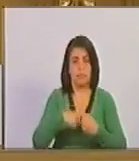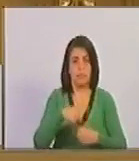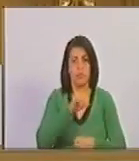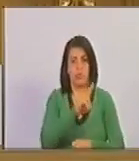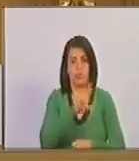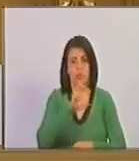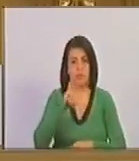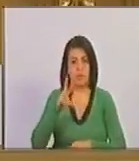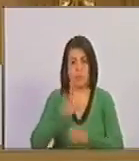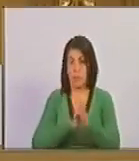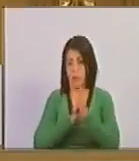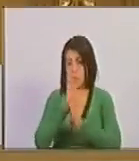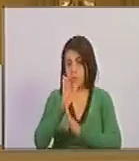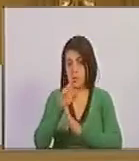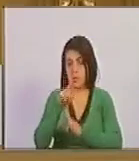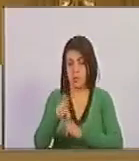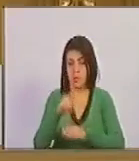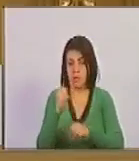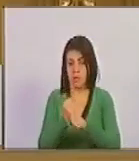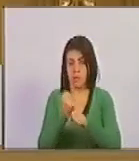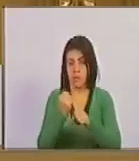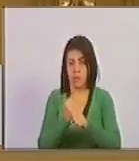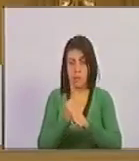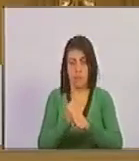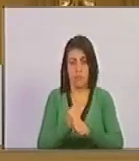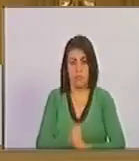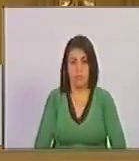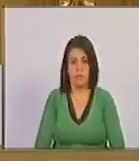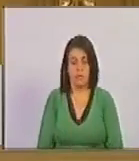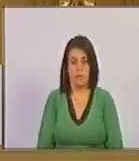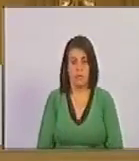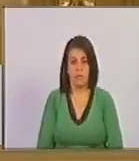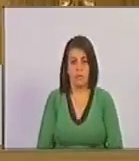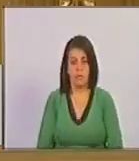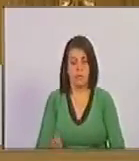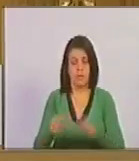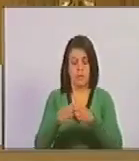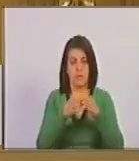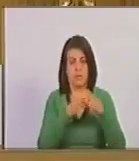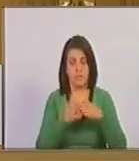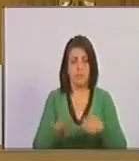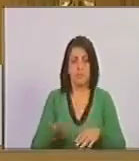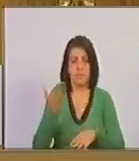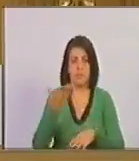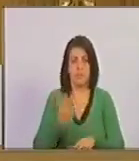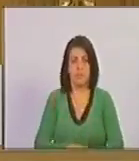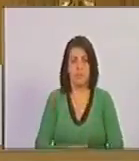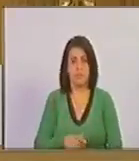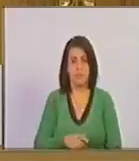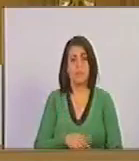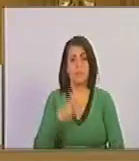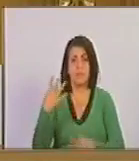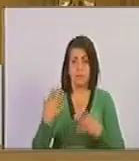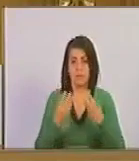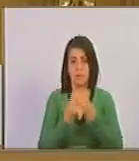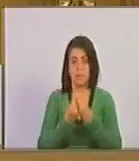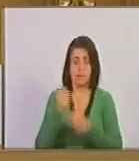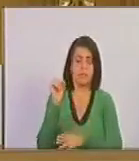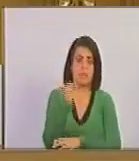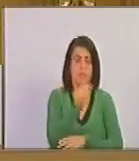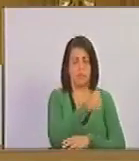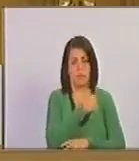centrales y seguimos funcionando. grupos importantísimos fueron a combatir